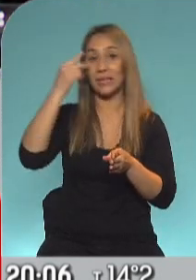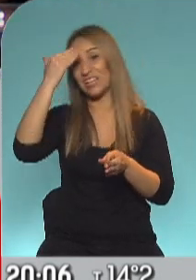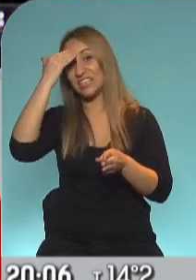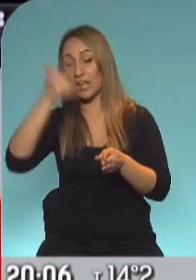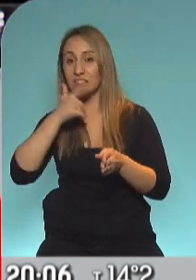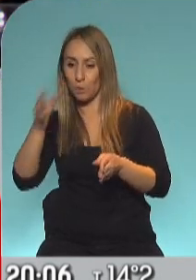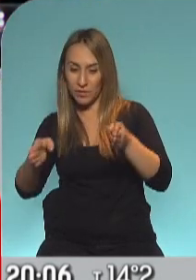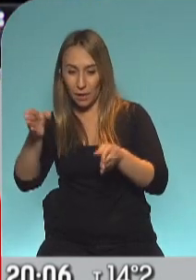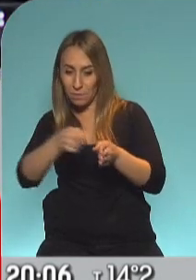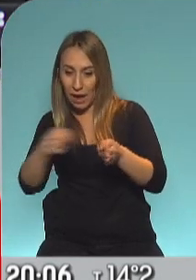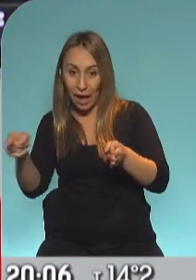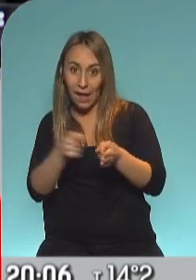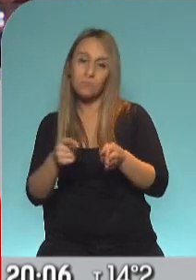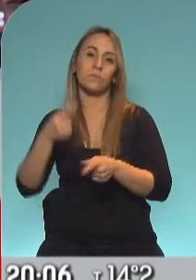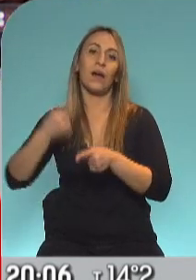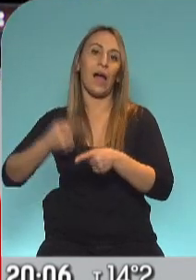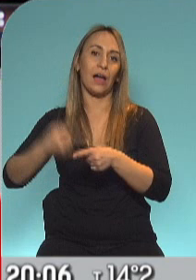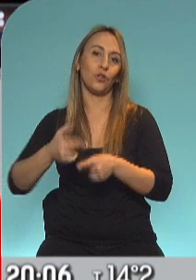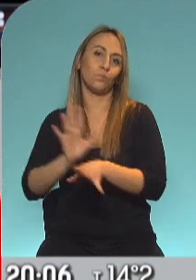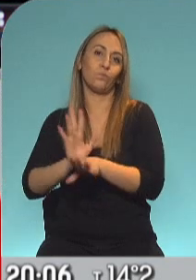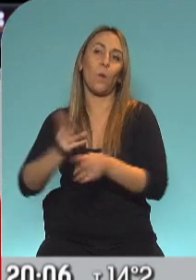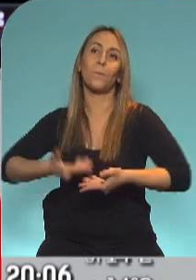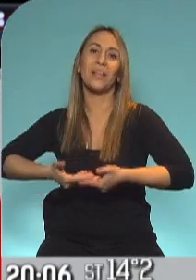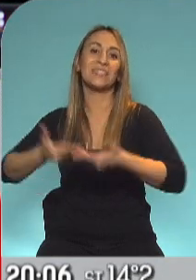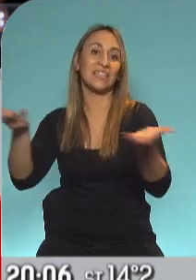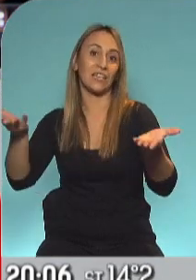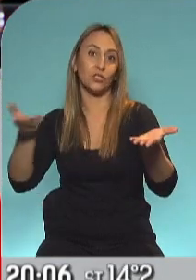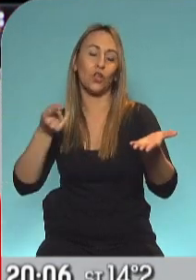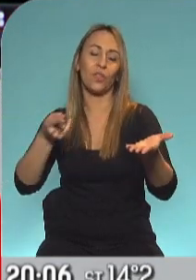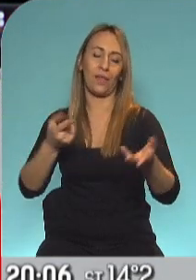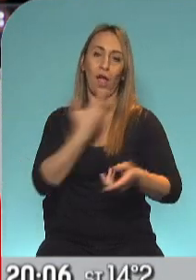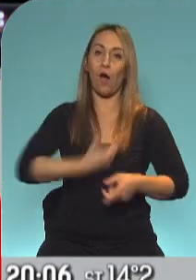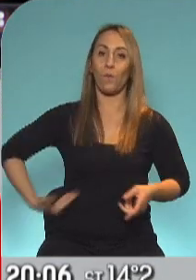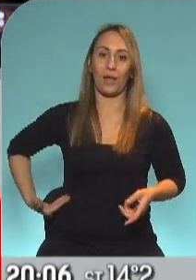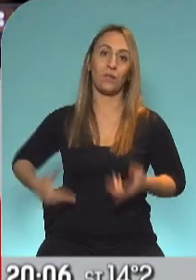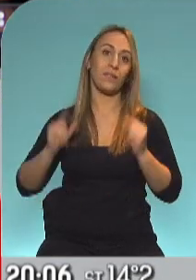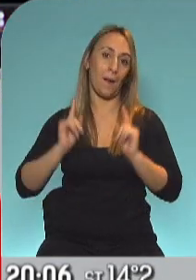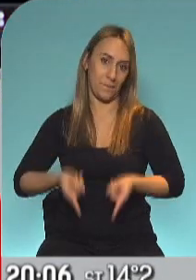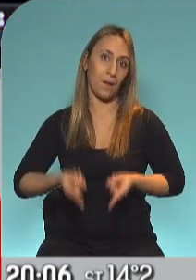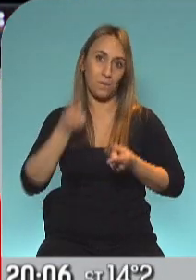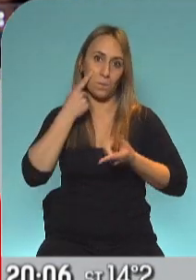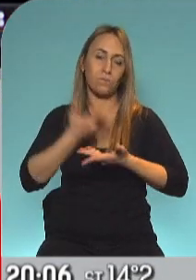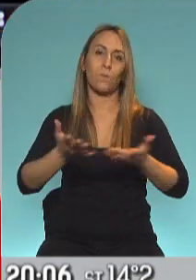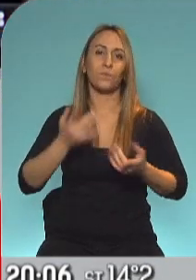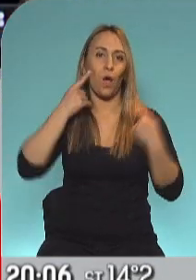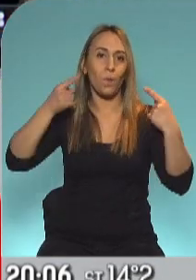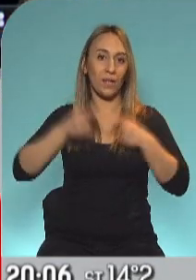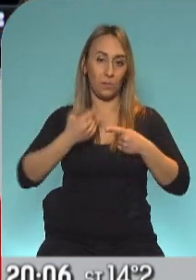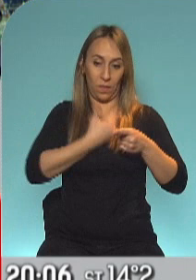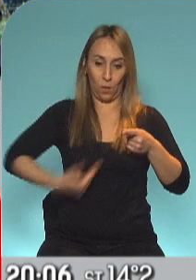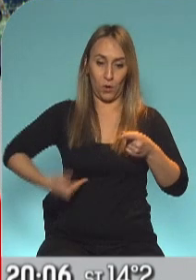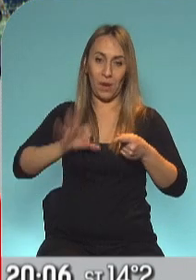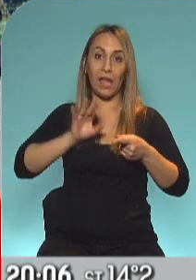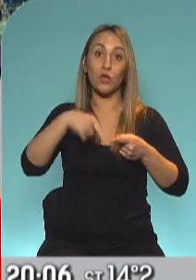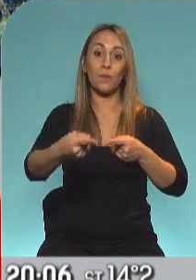que tiene, se produzca este acto como una especie de presentación que también va a presentar el presupuesto y la idea del gobierno formalmente para el año que viene.